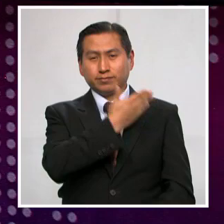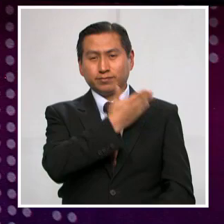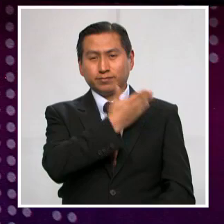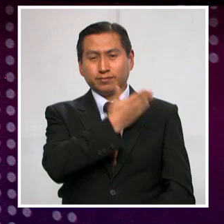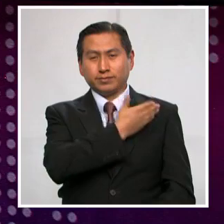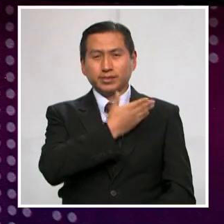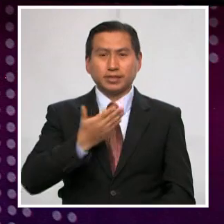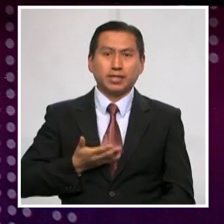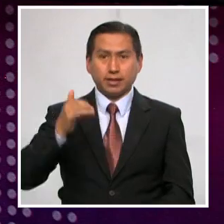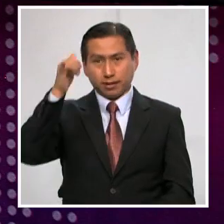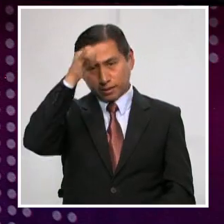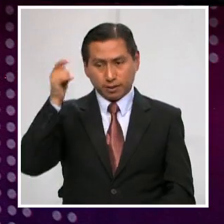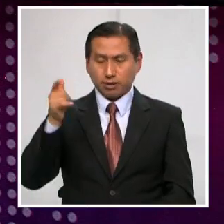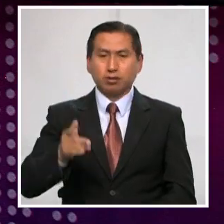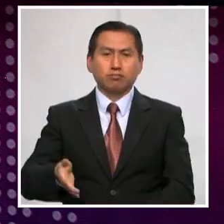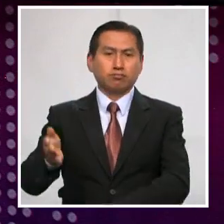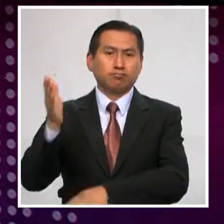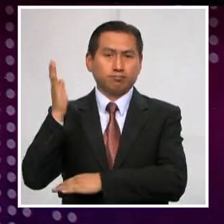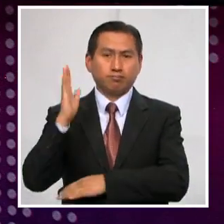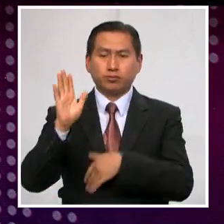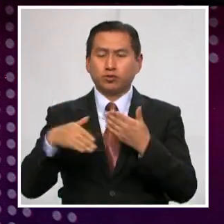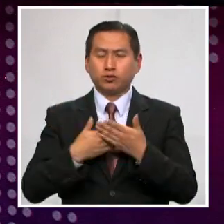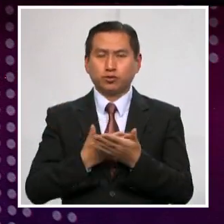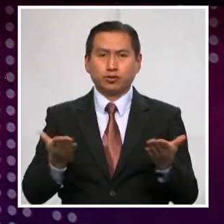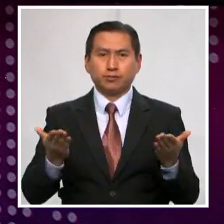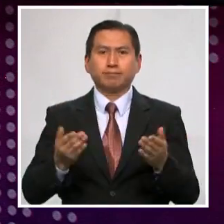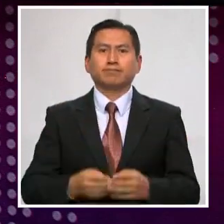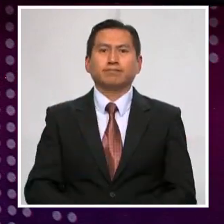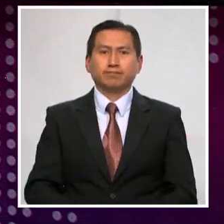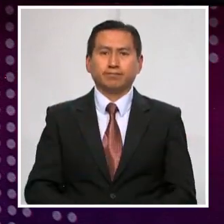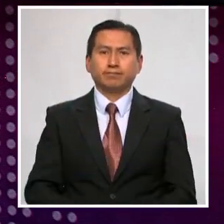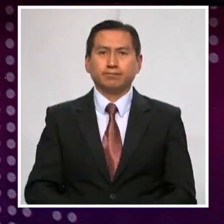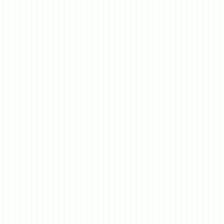El Presidente del Estado, Janine Áñez, se dirige a la población.